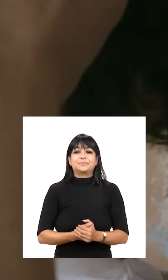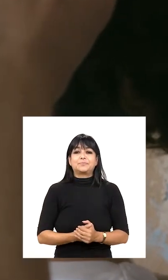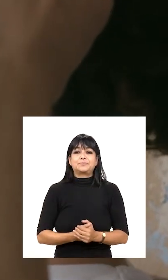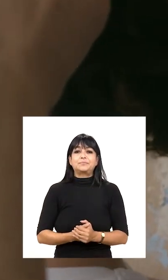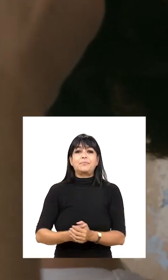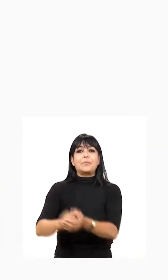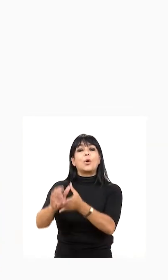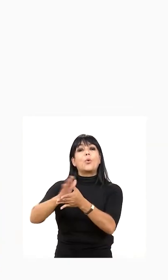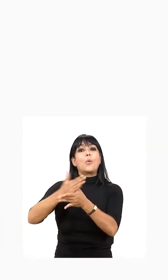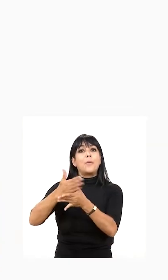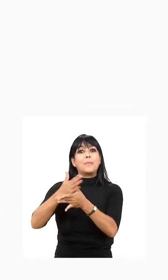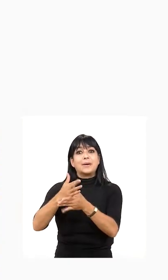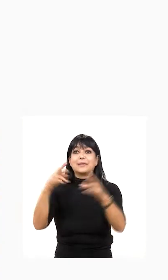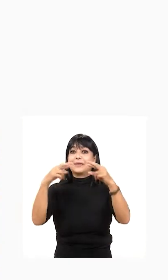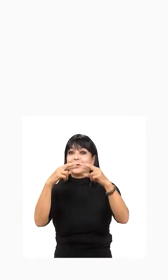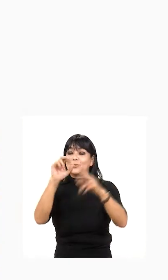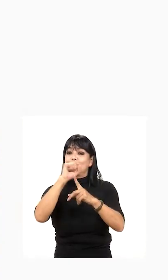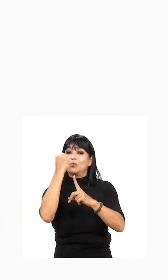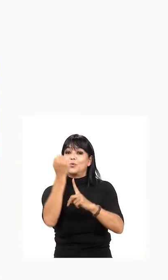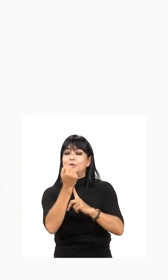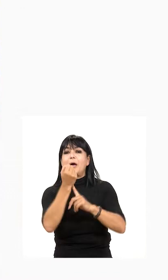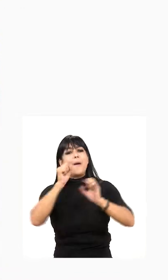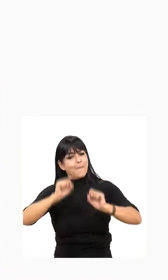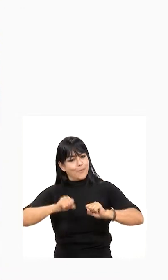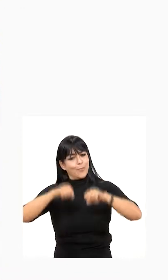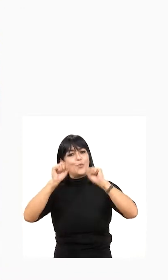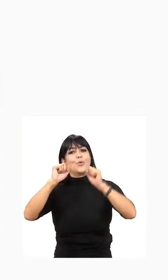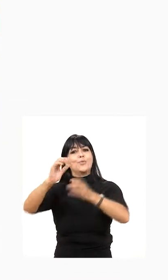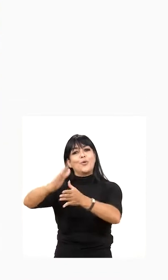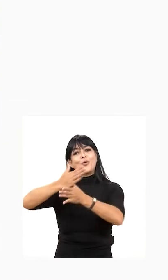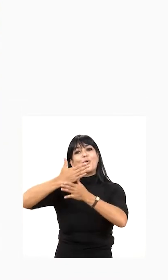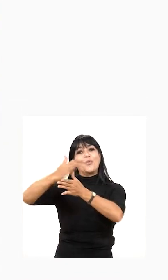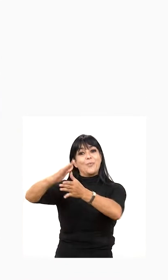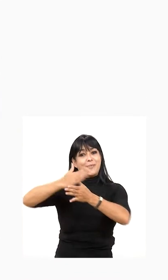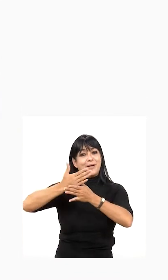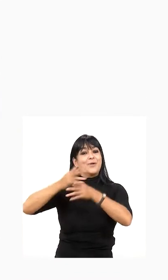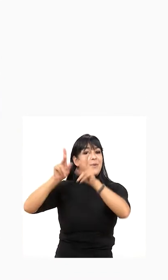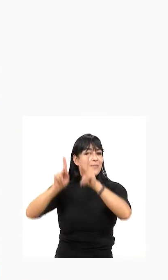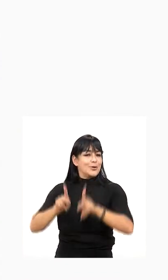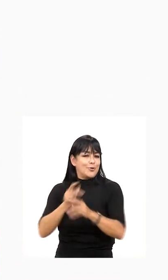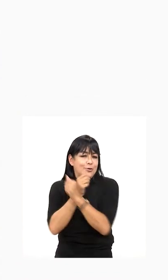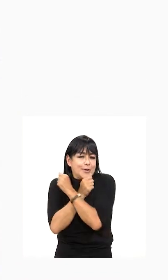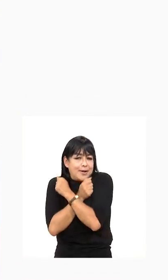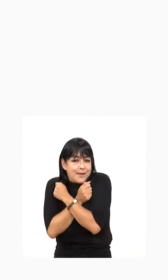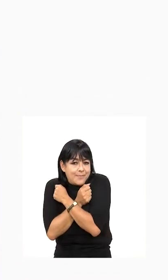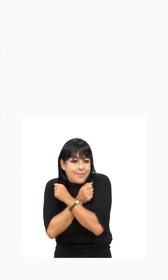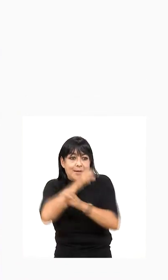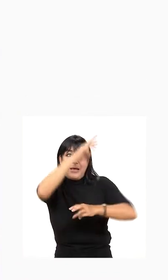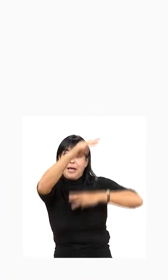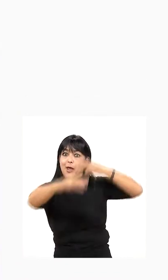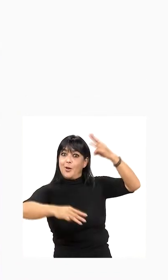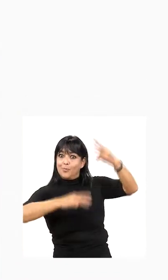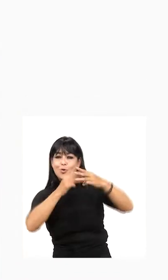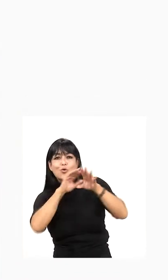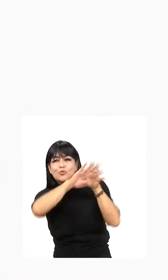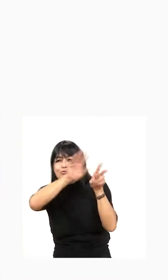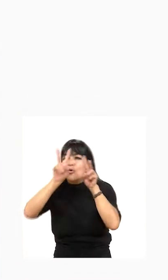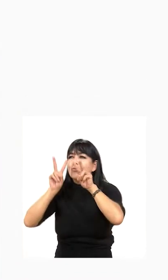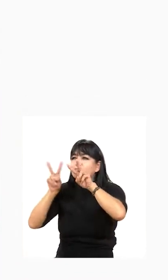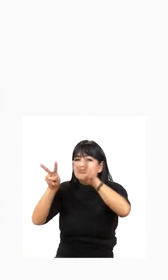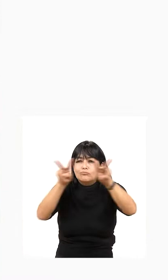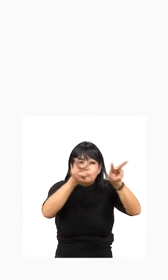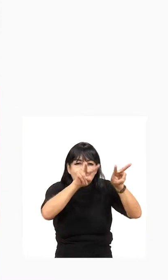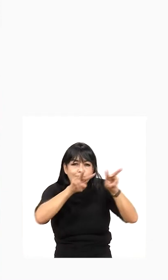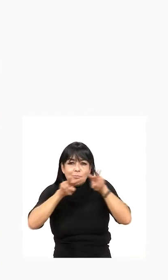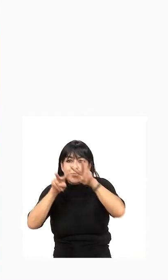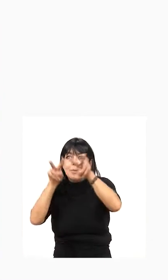más adelante. Compartir. Las redes sociales nos permiten compartir con nuestros seres queridos y con el